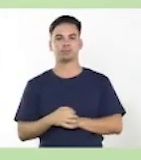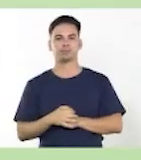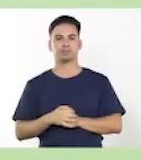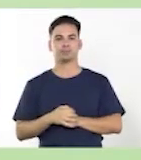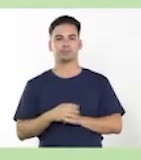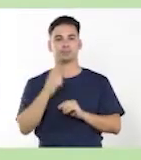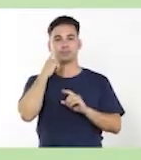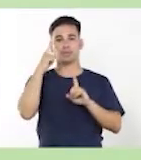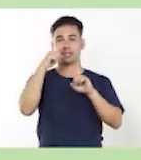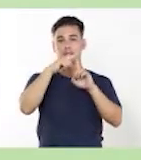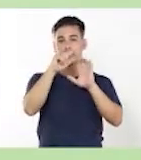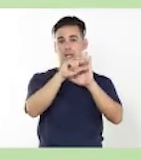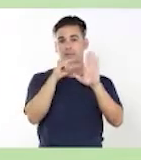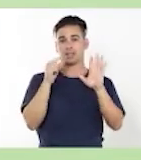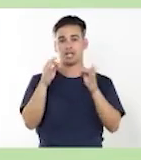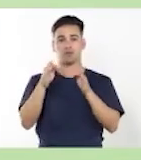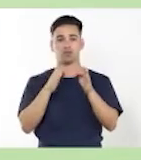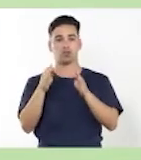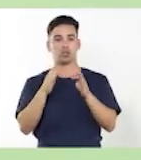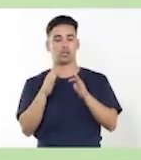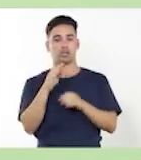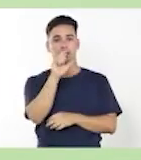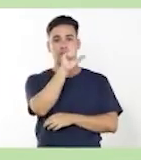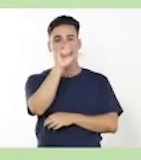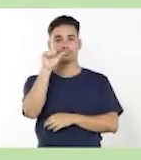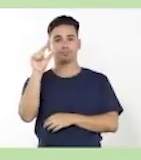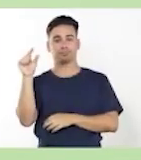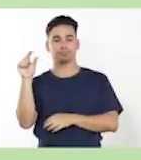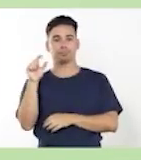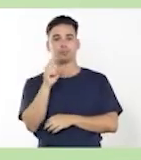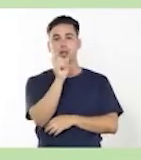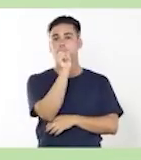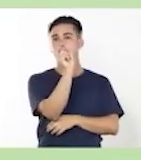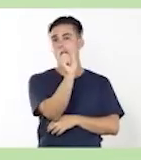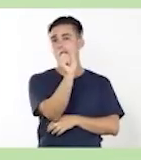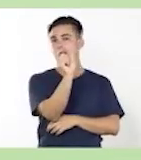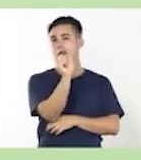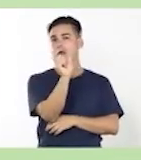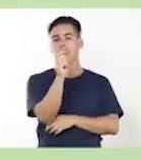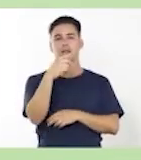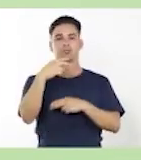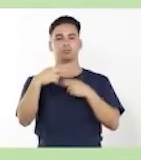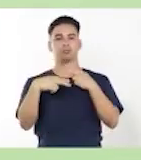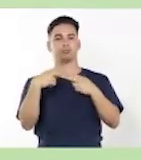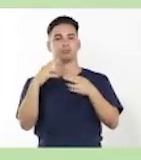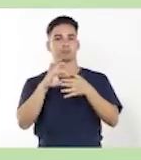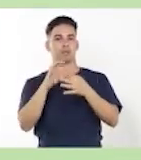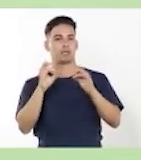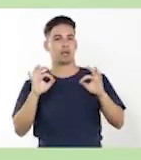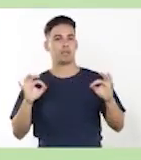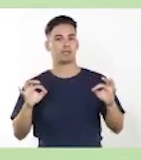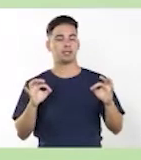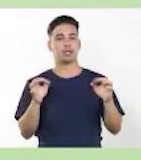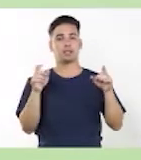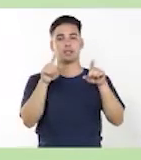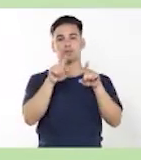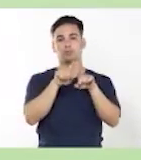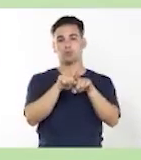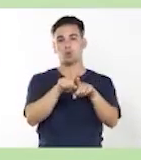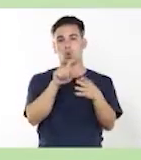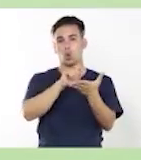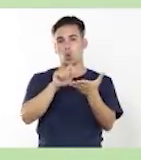funcionalidad de las estructuras gramaticales, palabras que se escriben juntas o separadas.